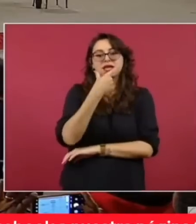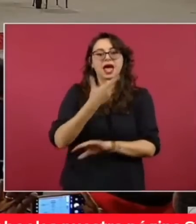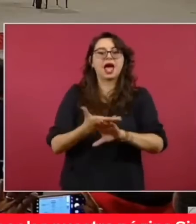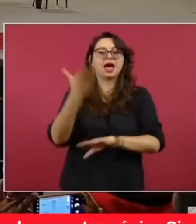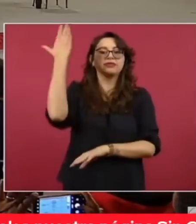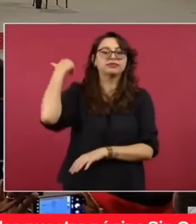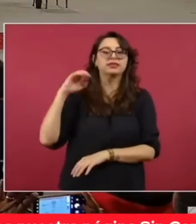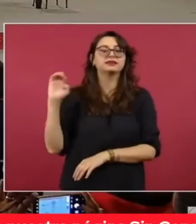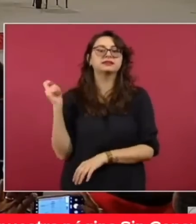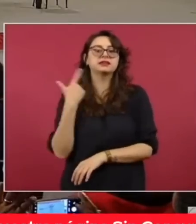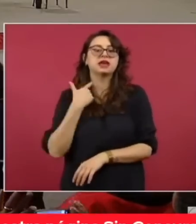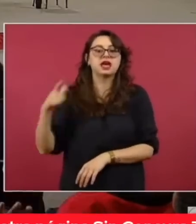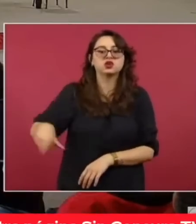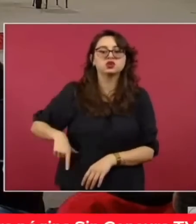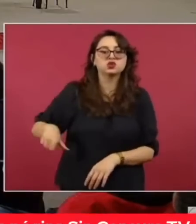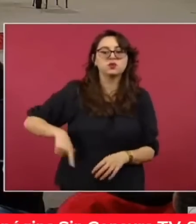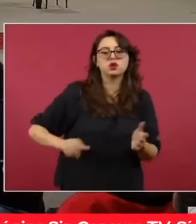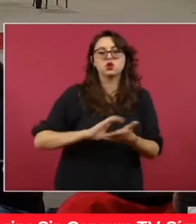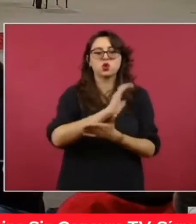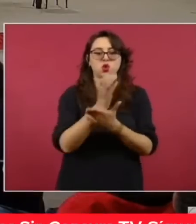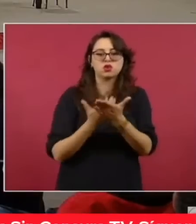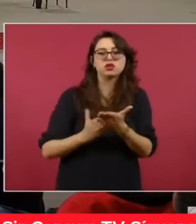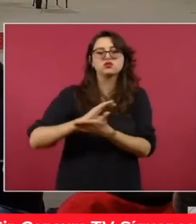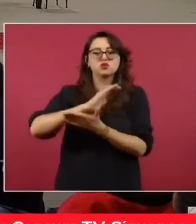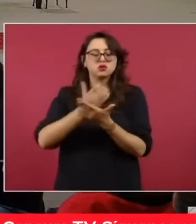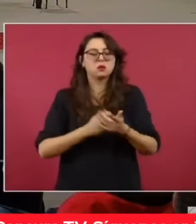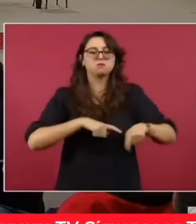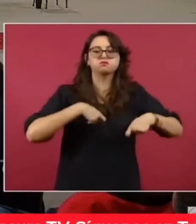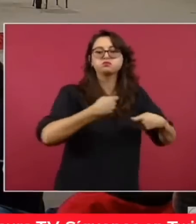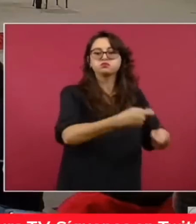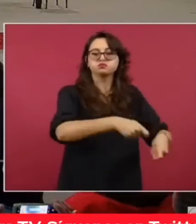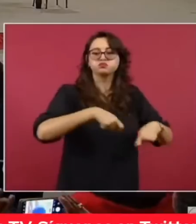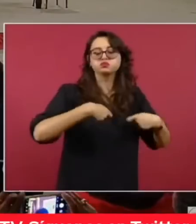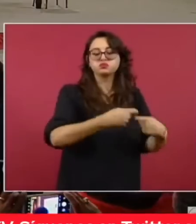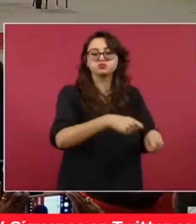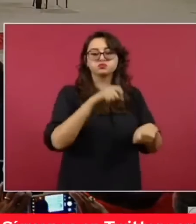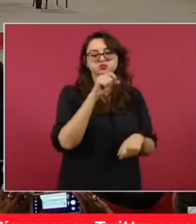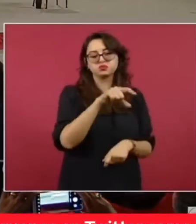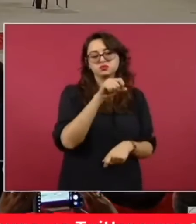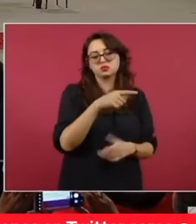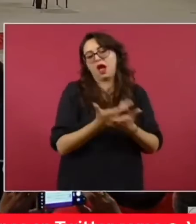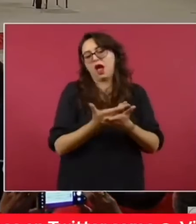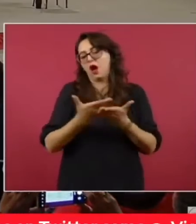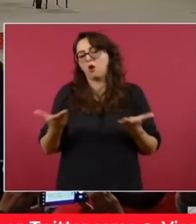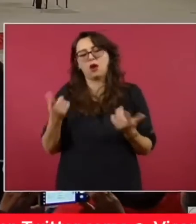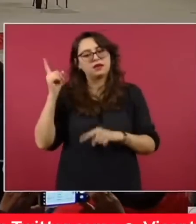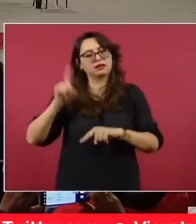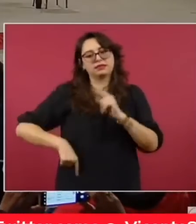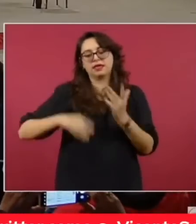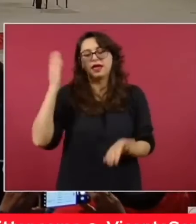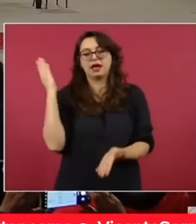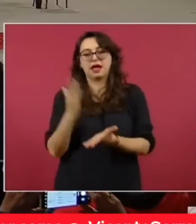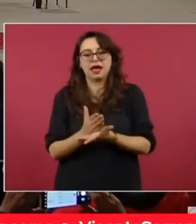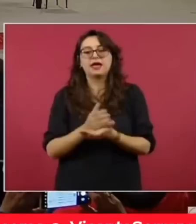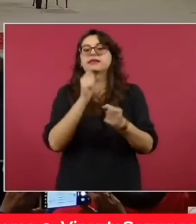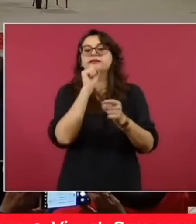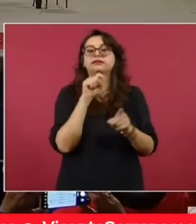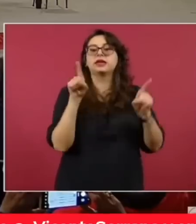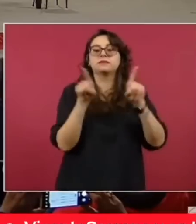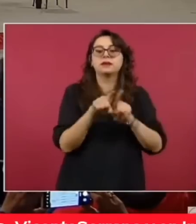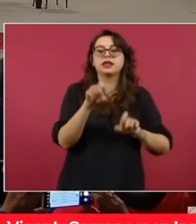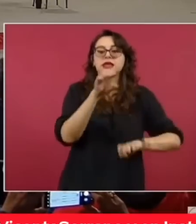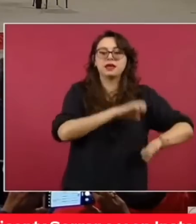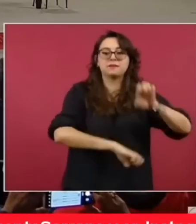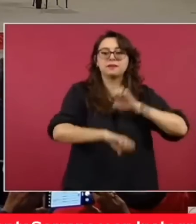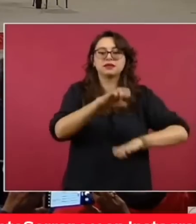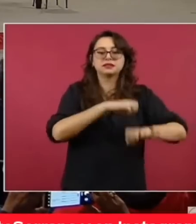administraciones, de contratos de salud. También está uno de los dueños de Cinépolis y la organización